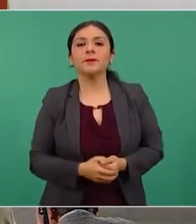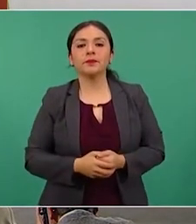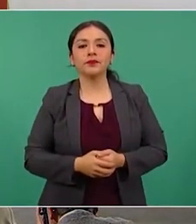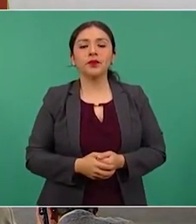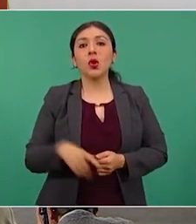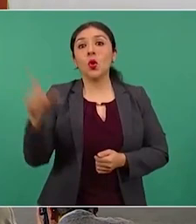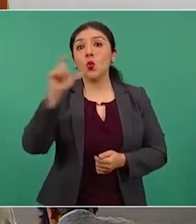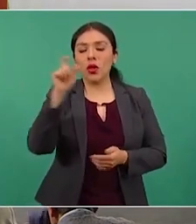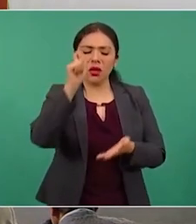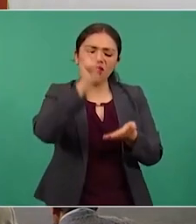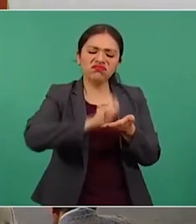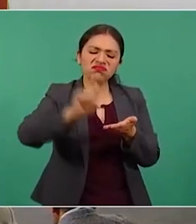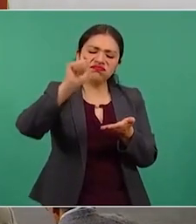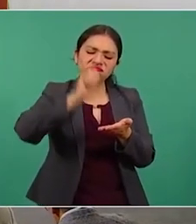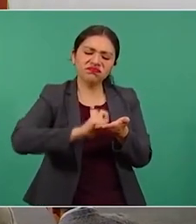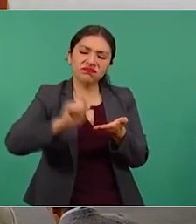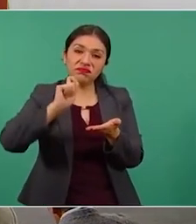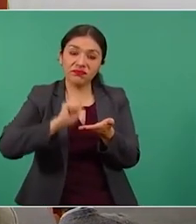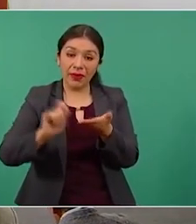terminó de escribir,